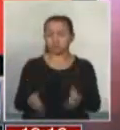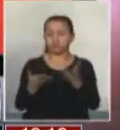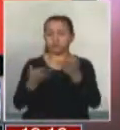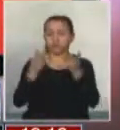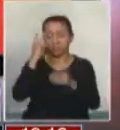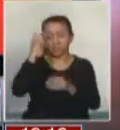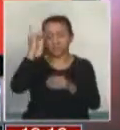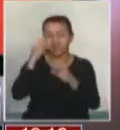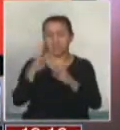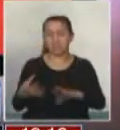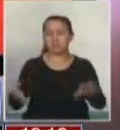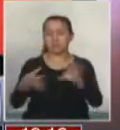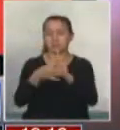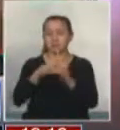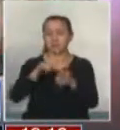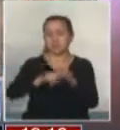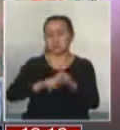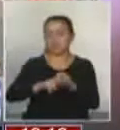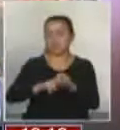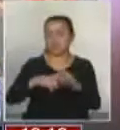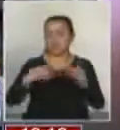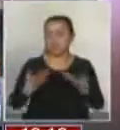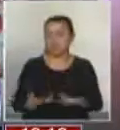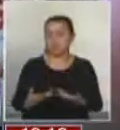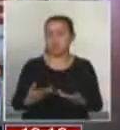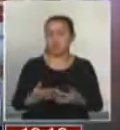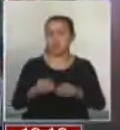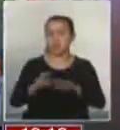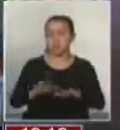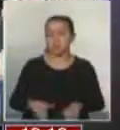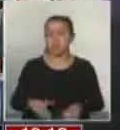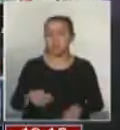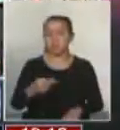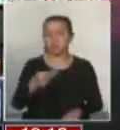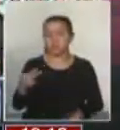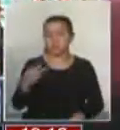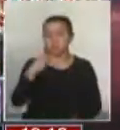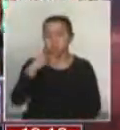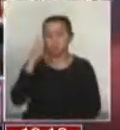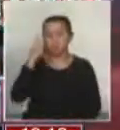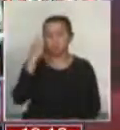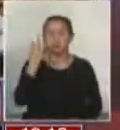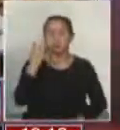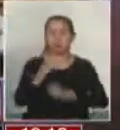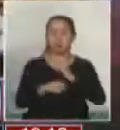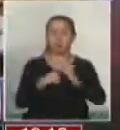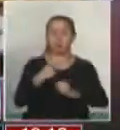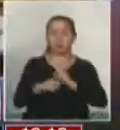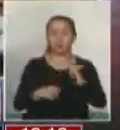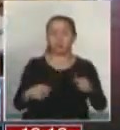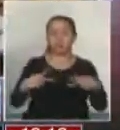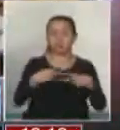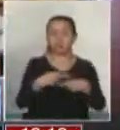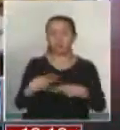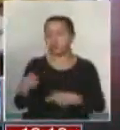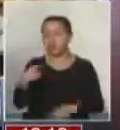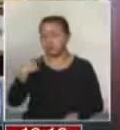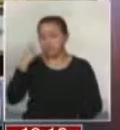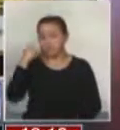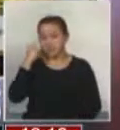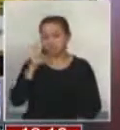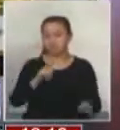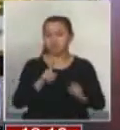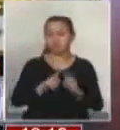idea de que la unión civil sea solamente para parejas del mismo sexo. ¿Y En estos cuatro años... No, yo creo que va a